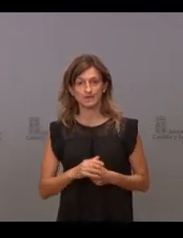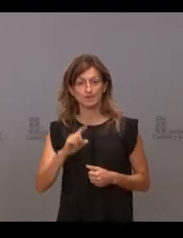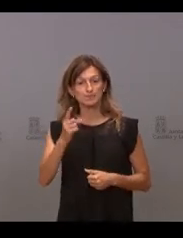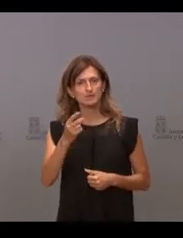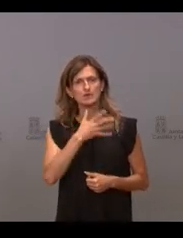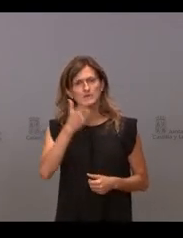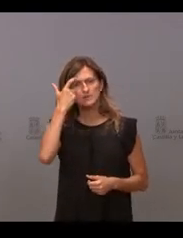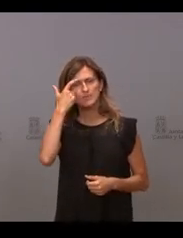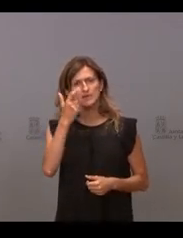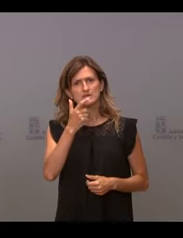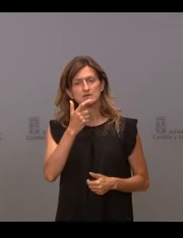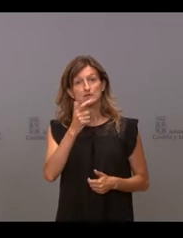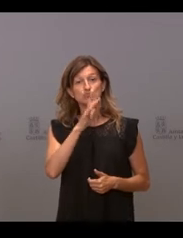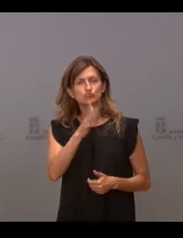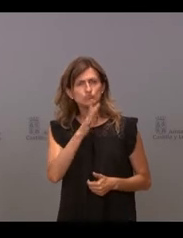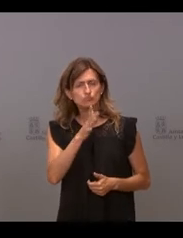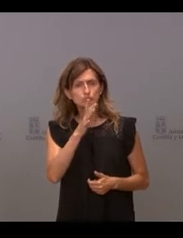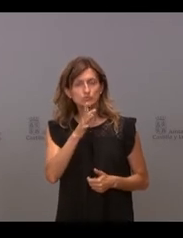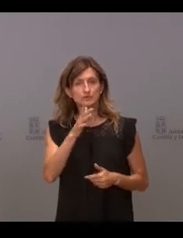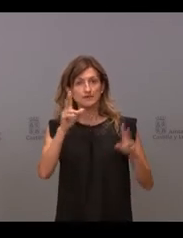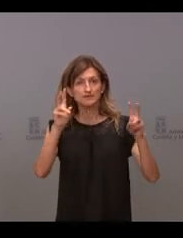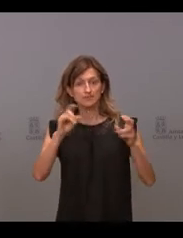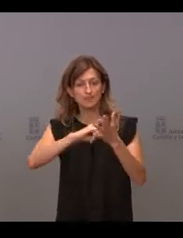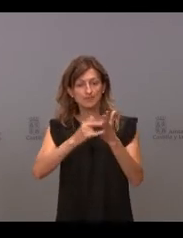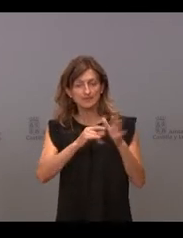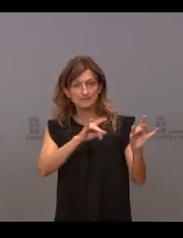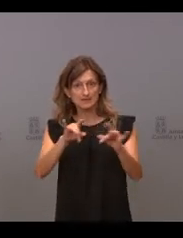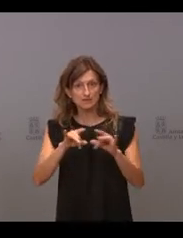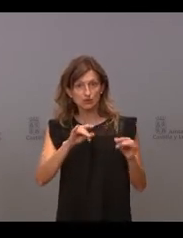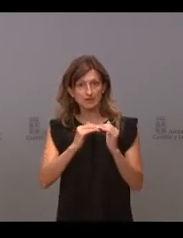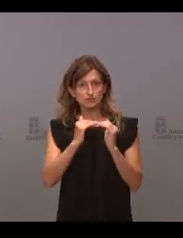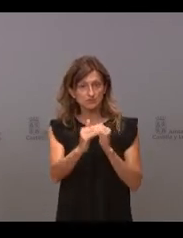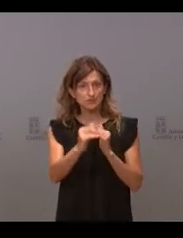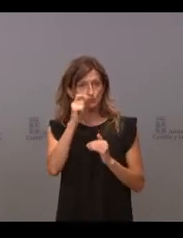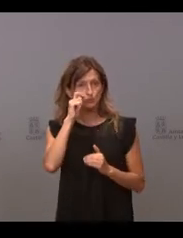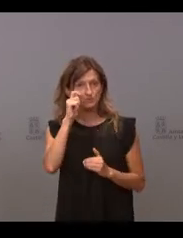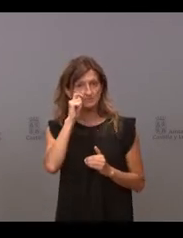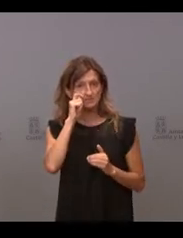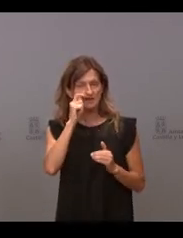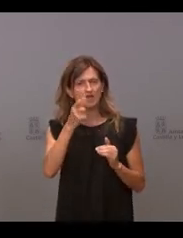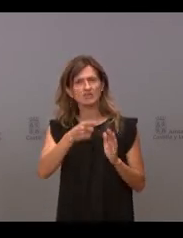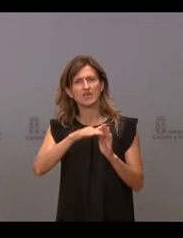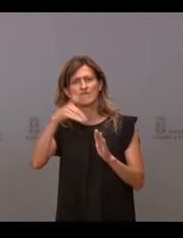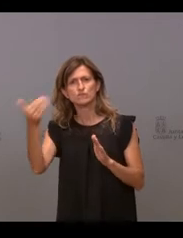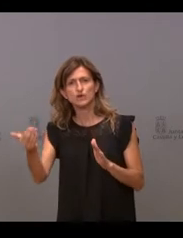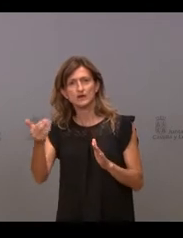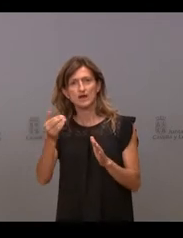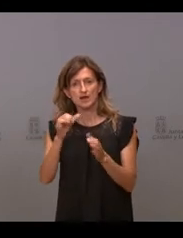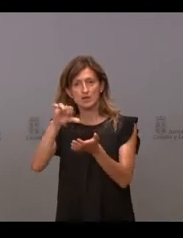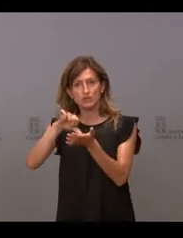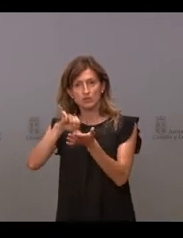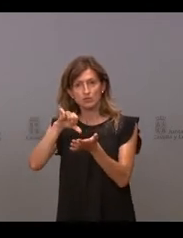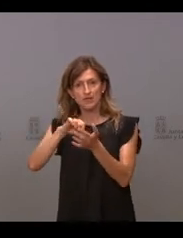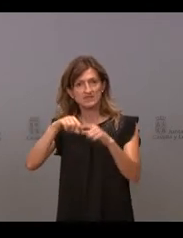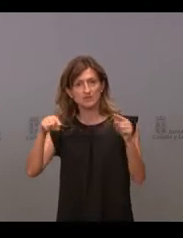motivos por los que se han dejado fuera del Plan Territorial de Sostenibilidad Turística a los núcleos urbanos, como la